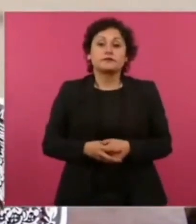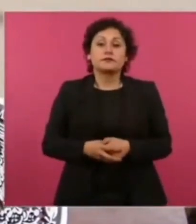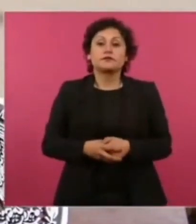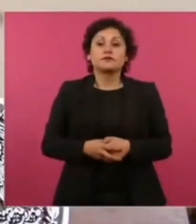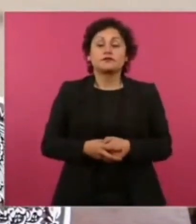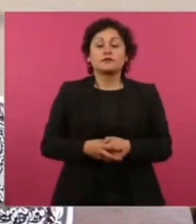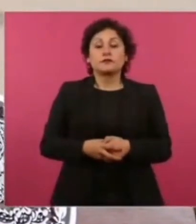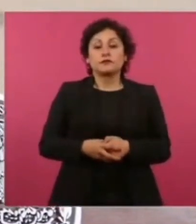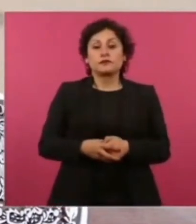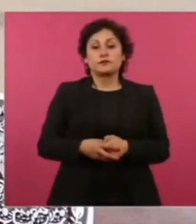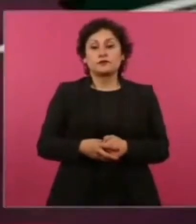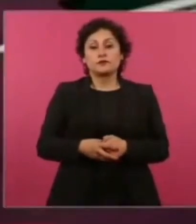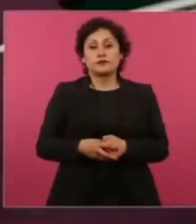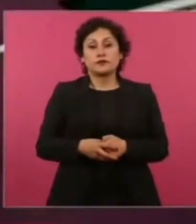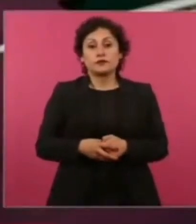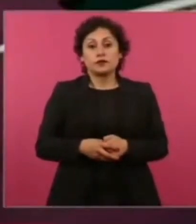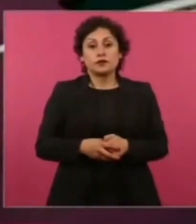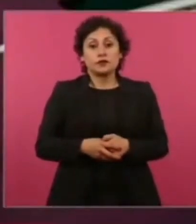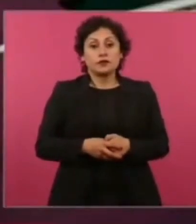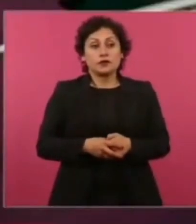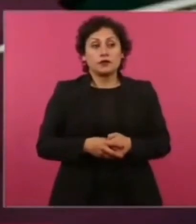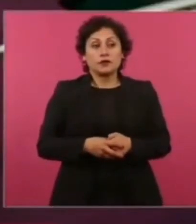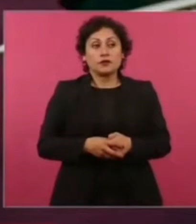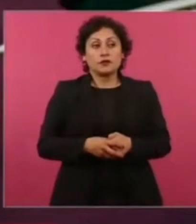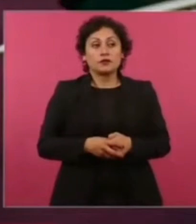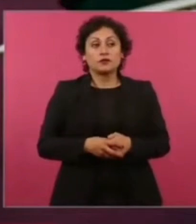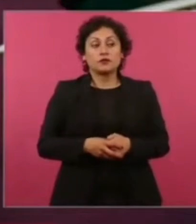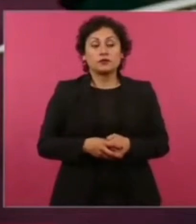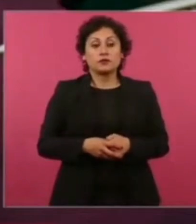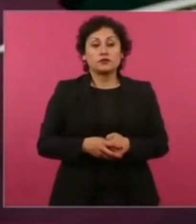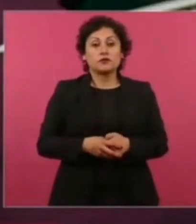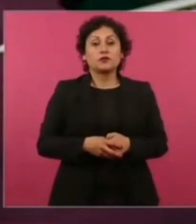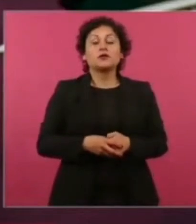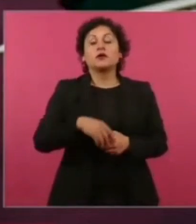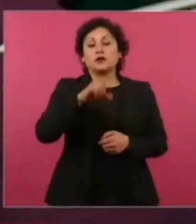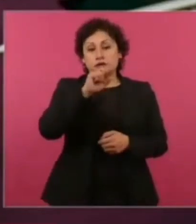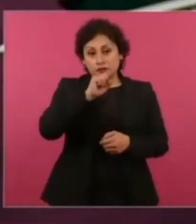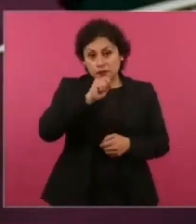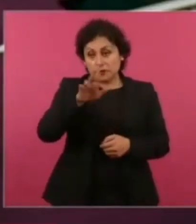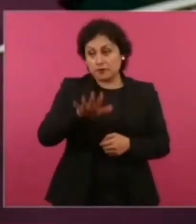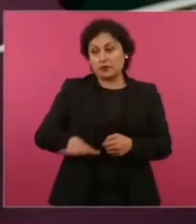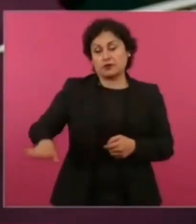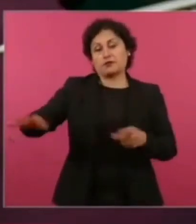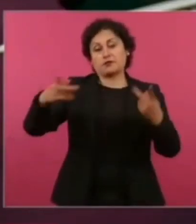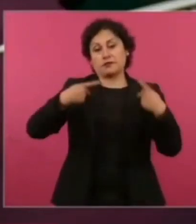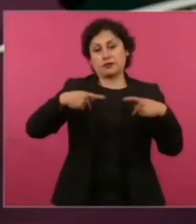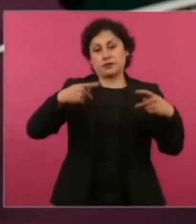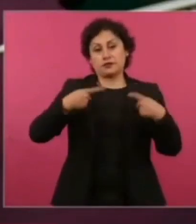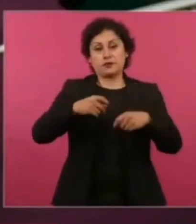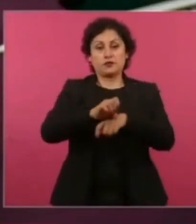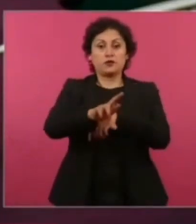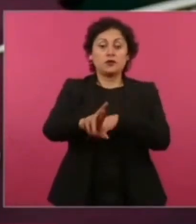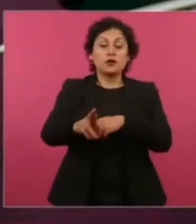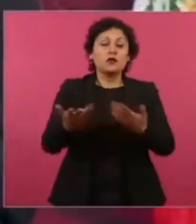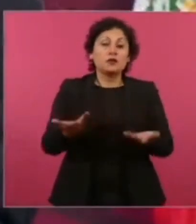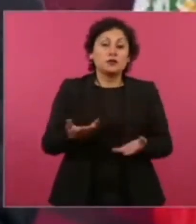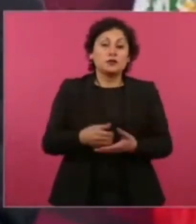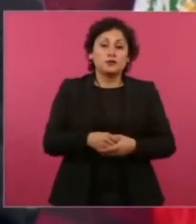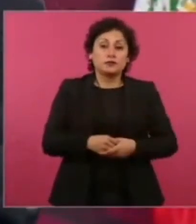licencio, también al pueblo de